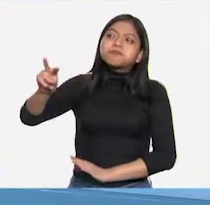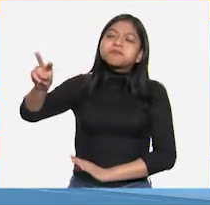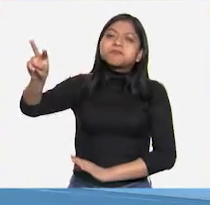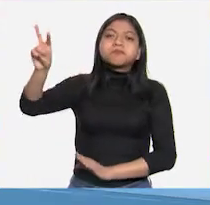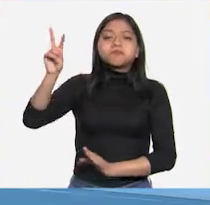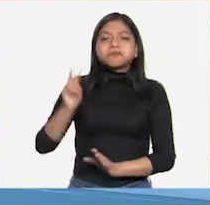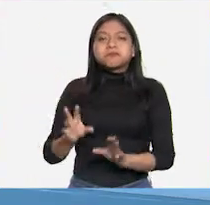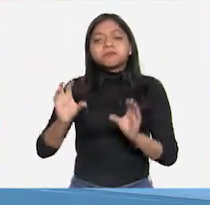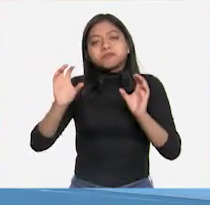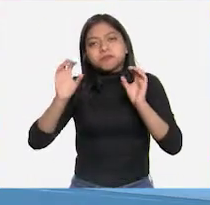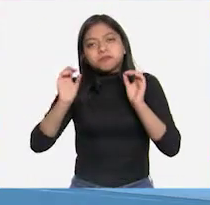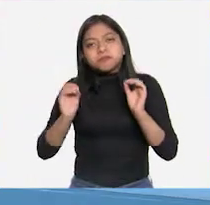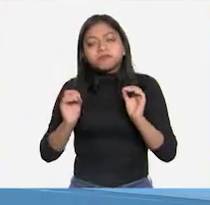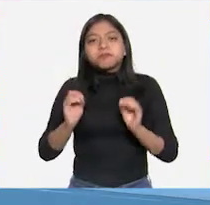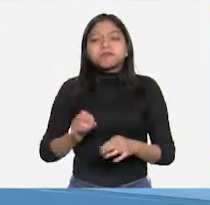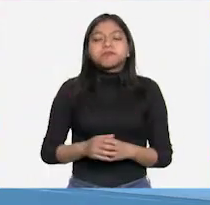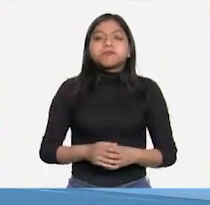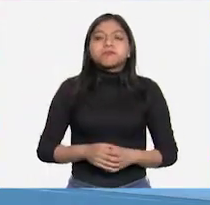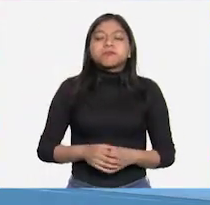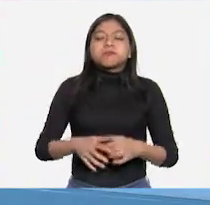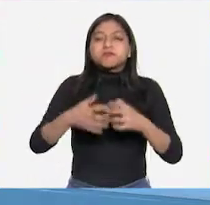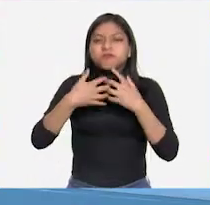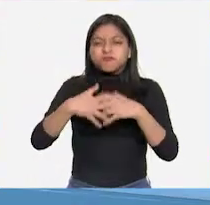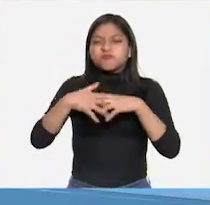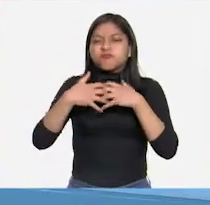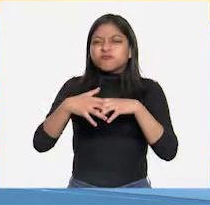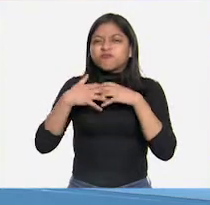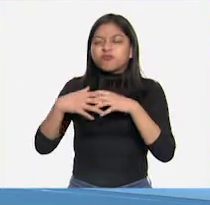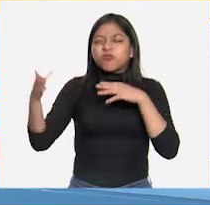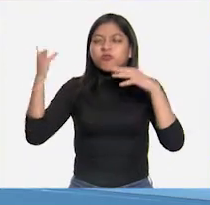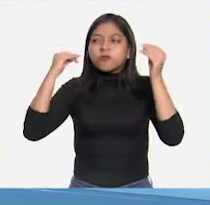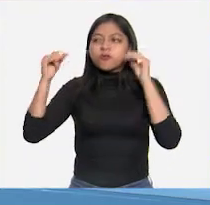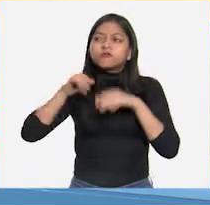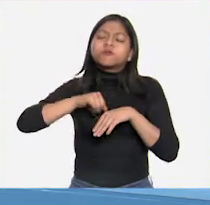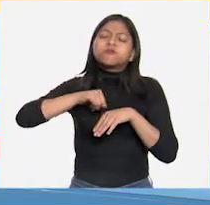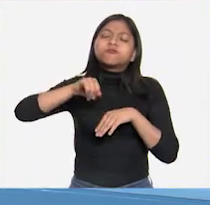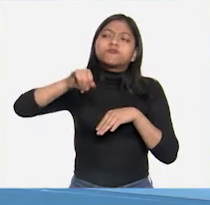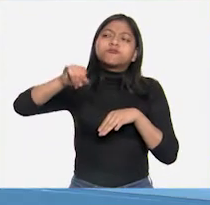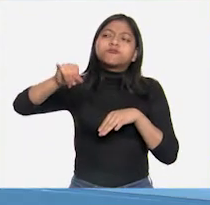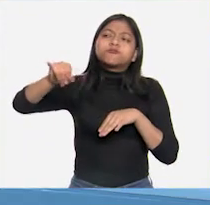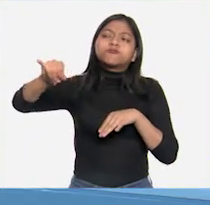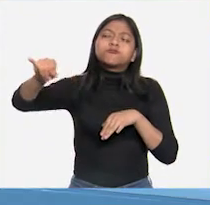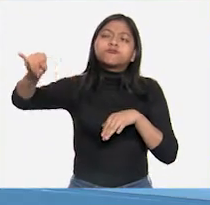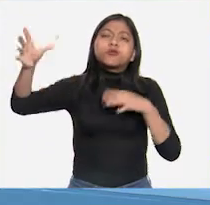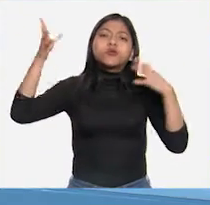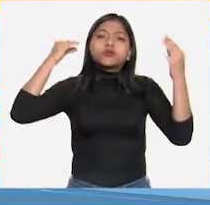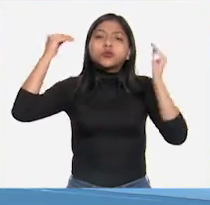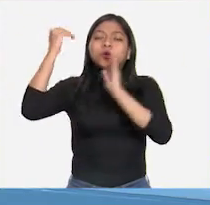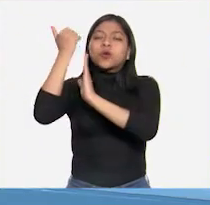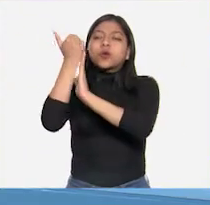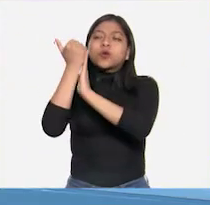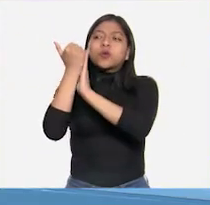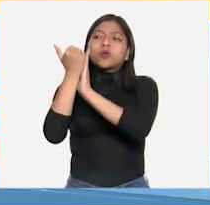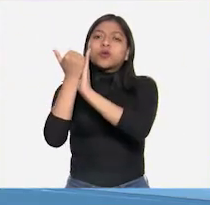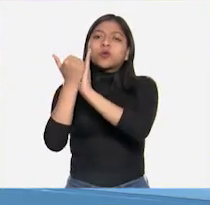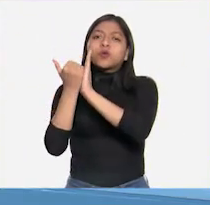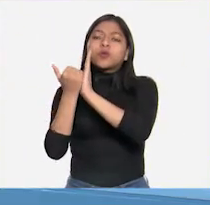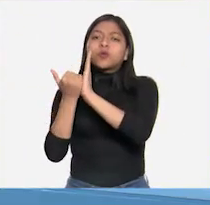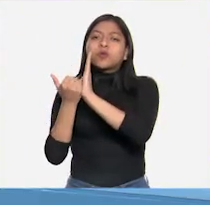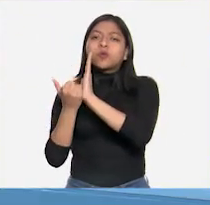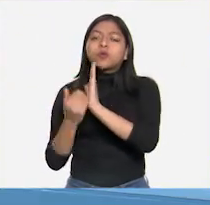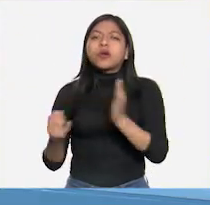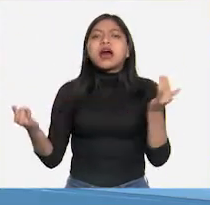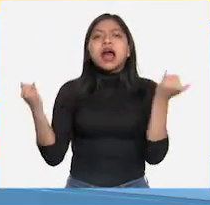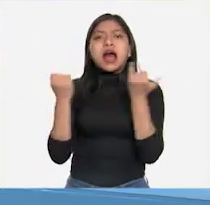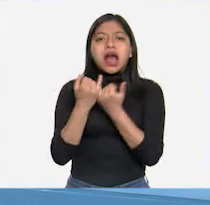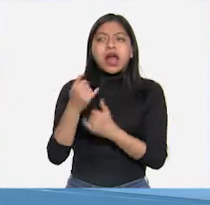sonido del motor va disminuyendo, alejarse y sentir por la vibración que produce y que